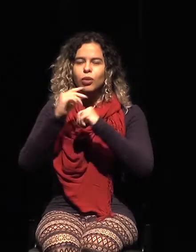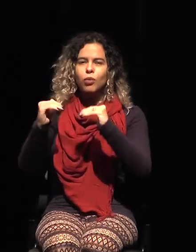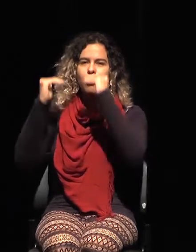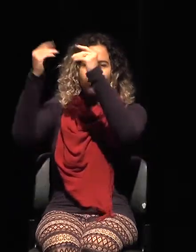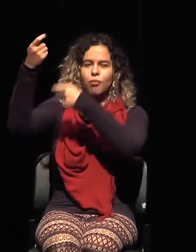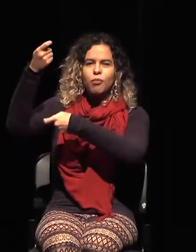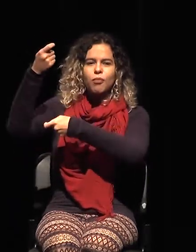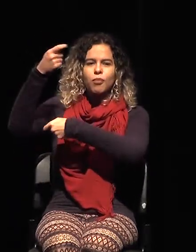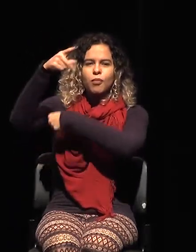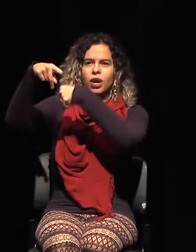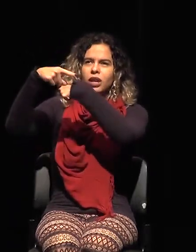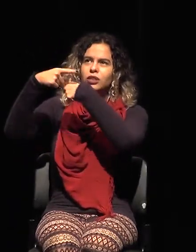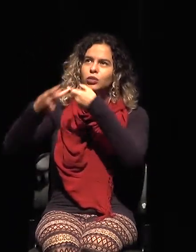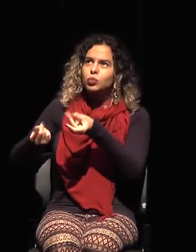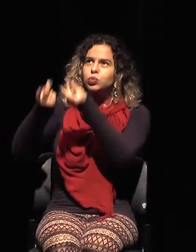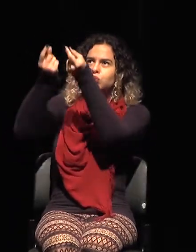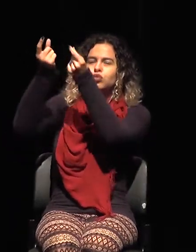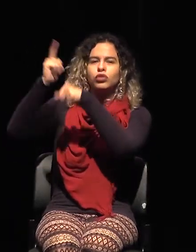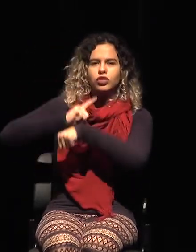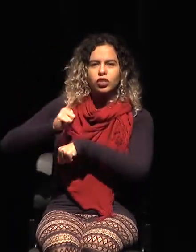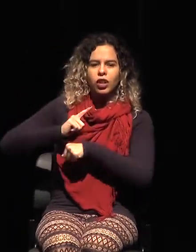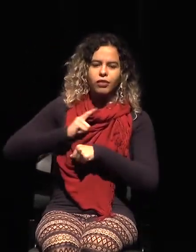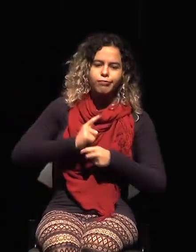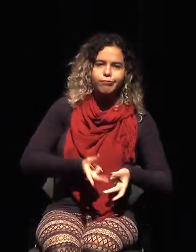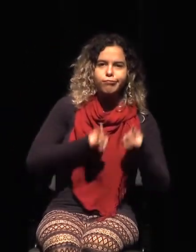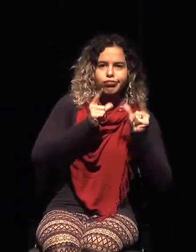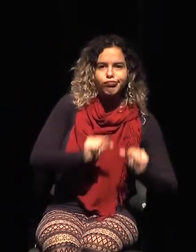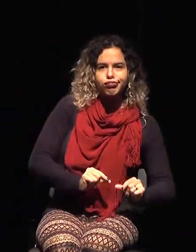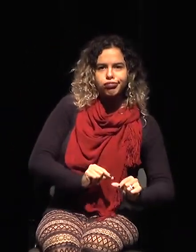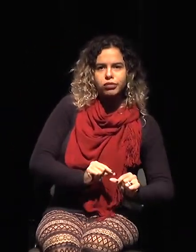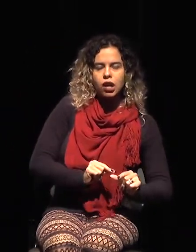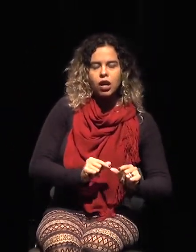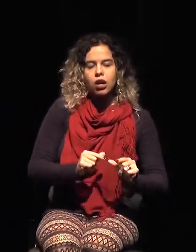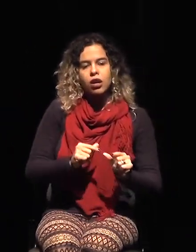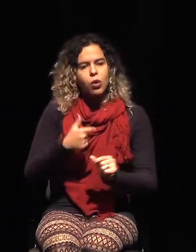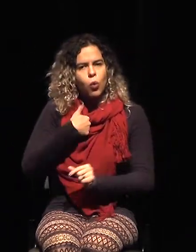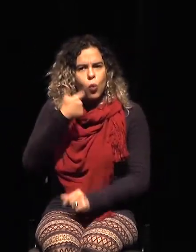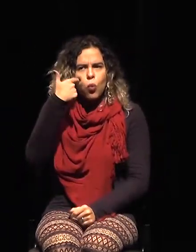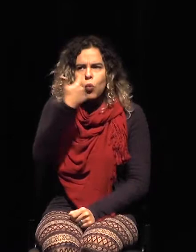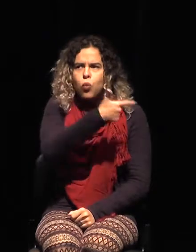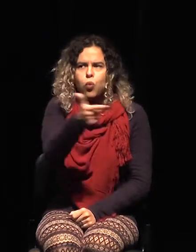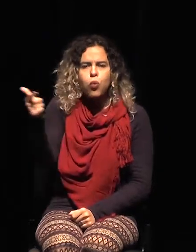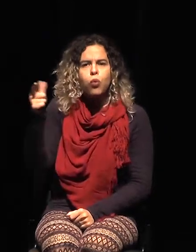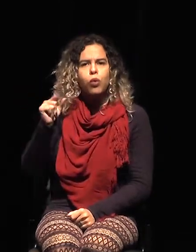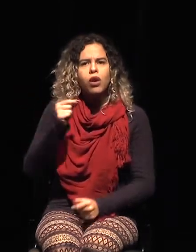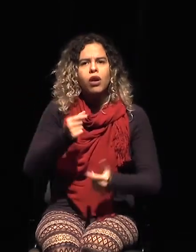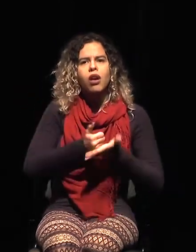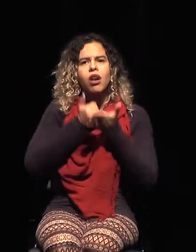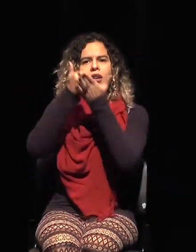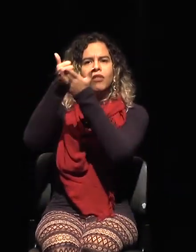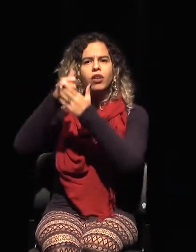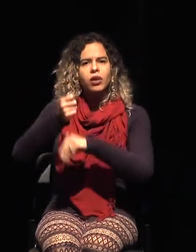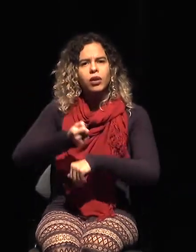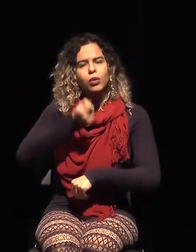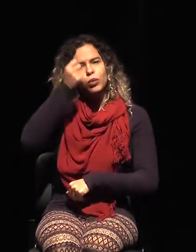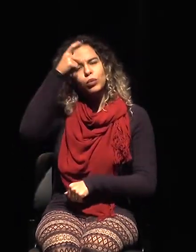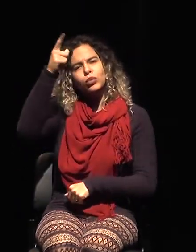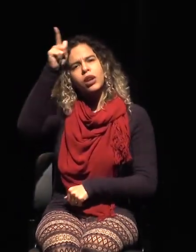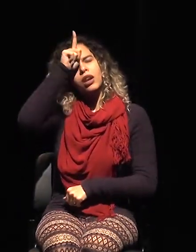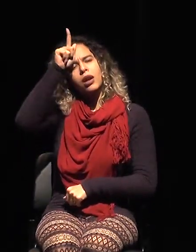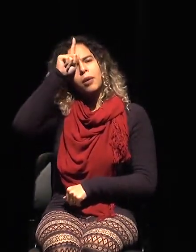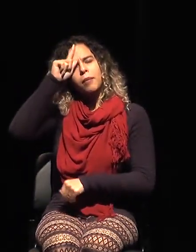tienen menos. Jamás he visto a nadie que llevara un objeto de bien cultural de Alemania, a menos que aquel trocito